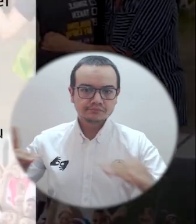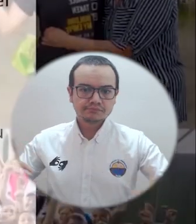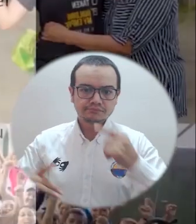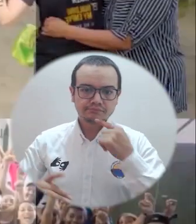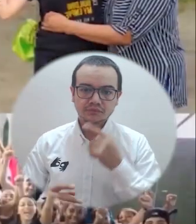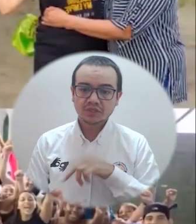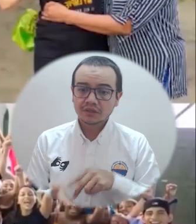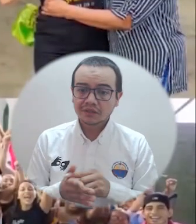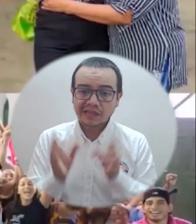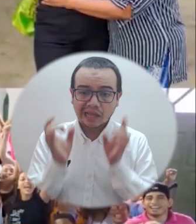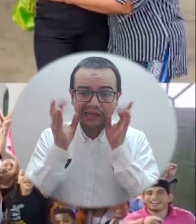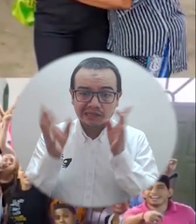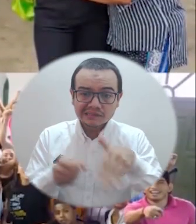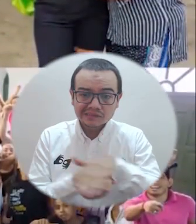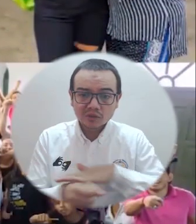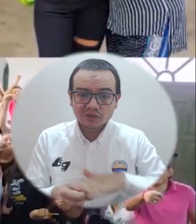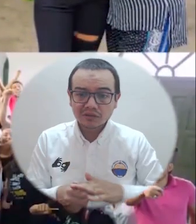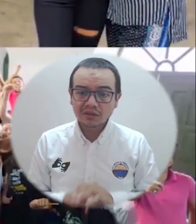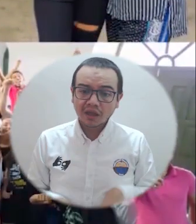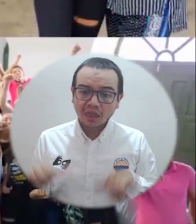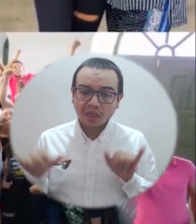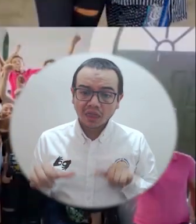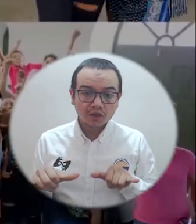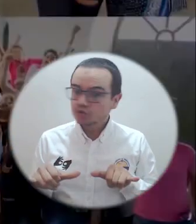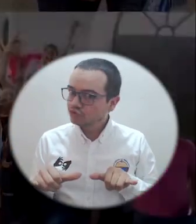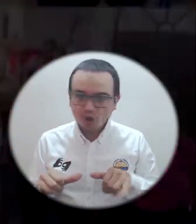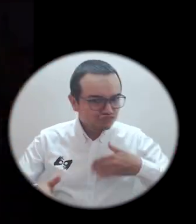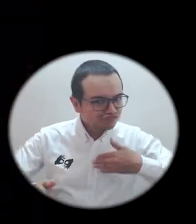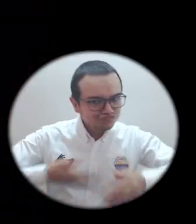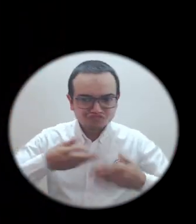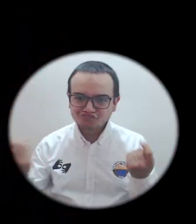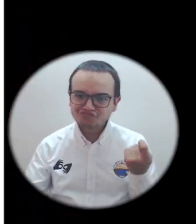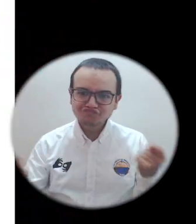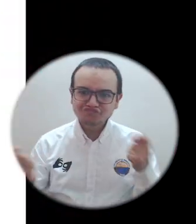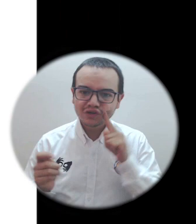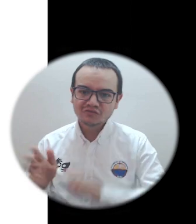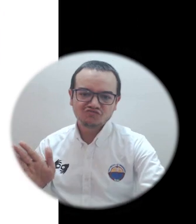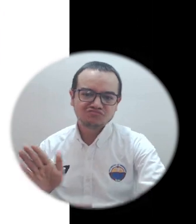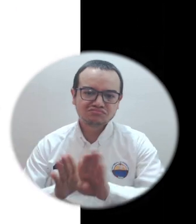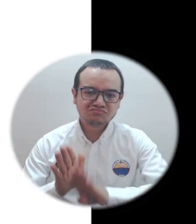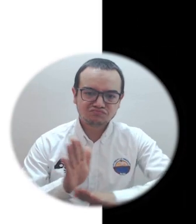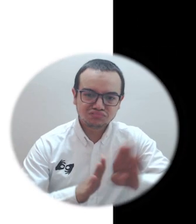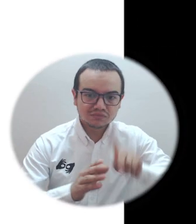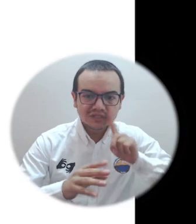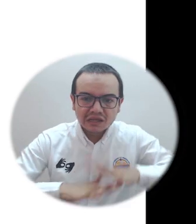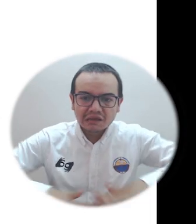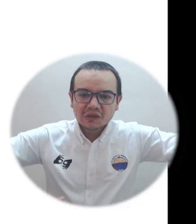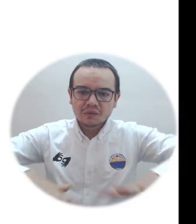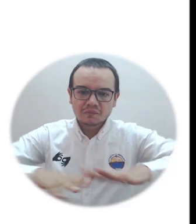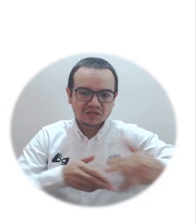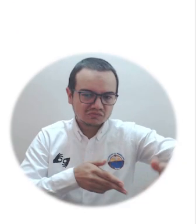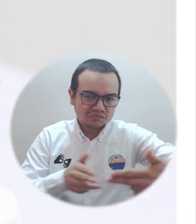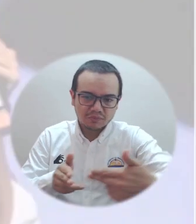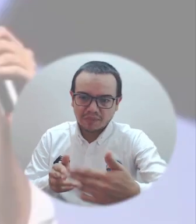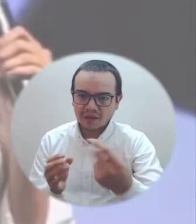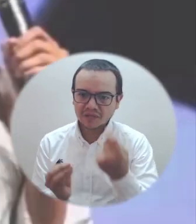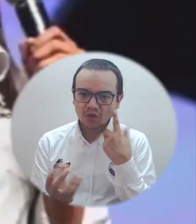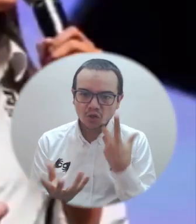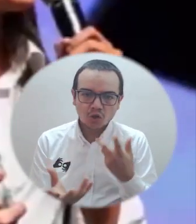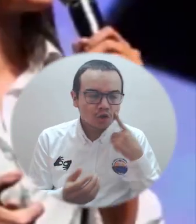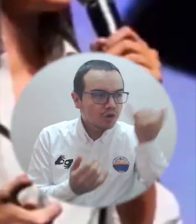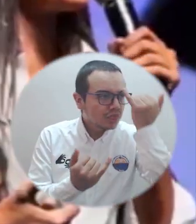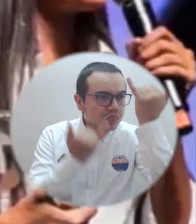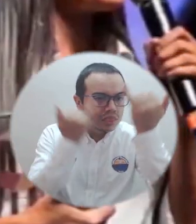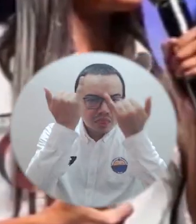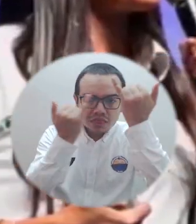administradores. La Universidad del Magdalena ha demostrado que aún en tiempos de crisis no se detiene y siempre está buscando rutas para avanzar, generando